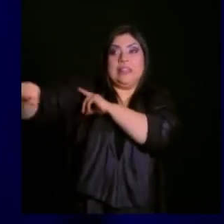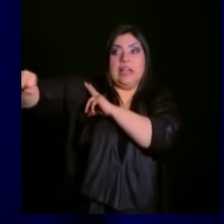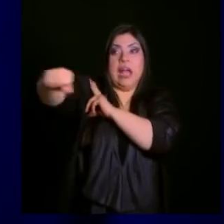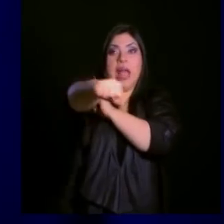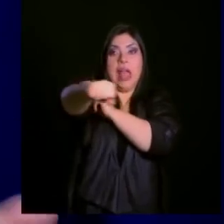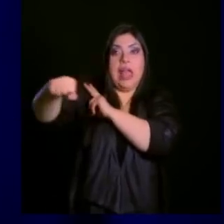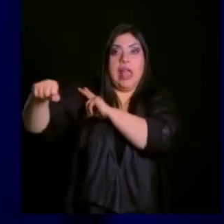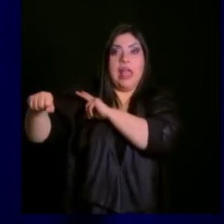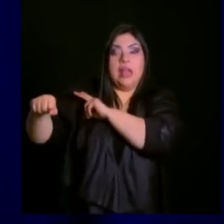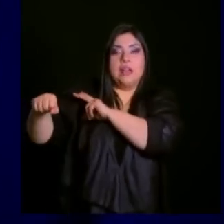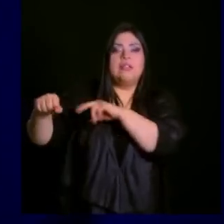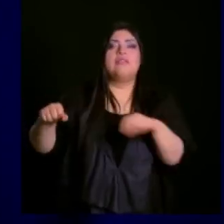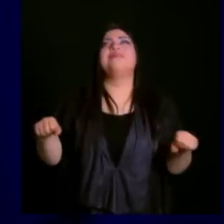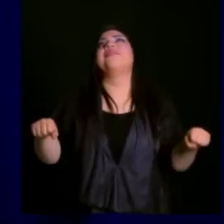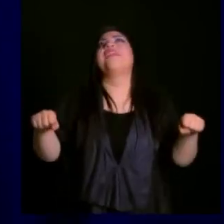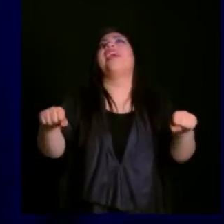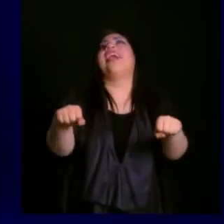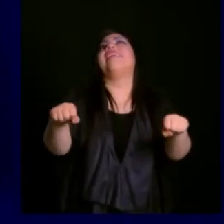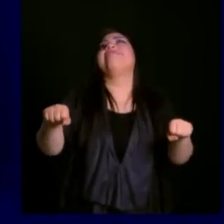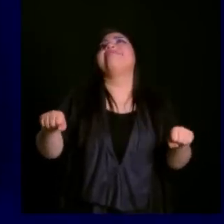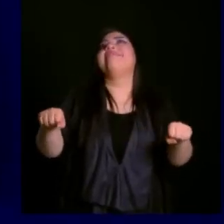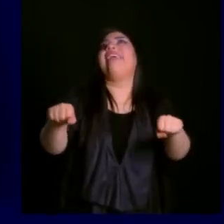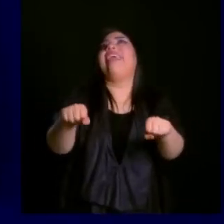Eso ya no es excelencia, hombre.